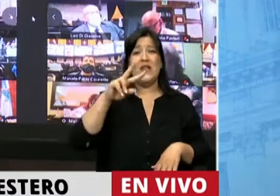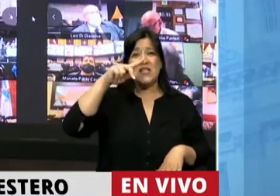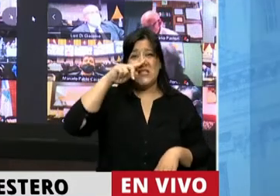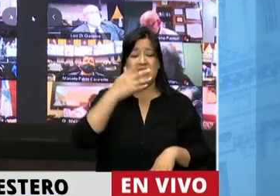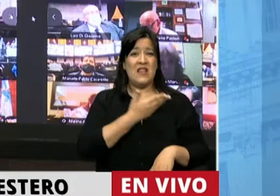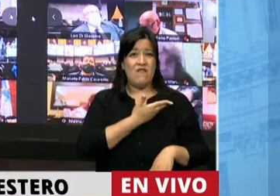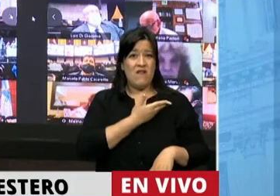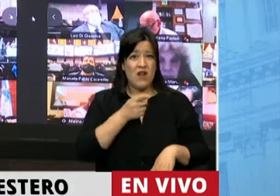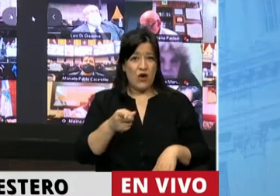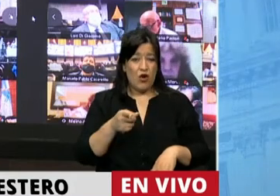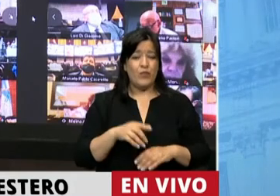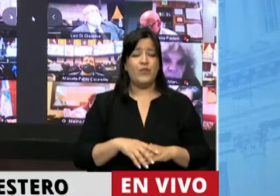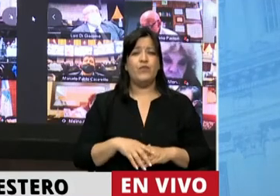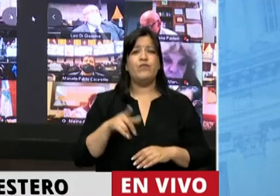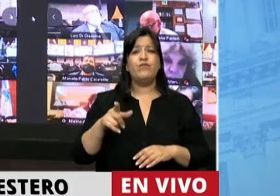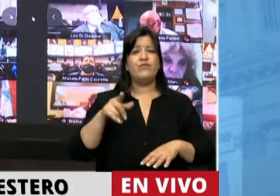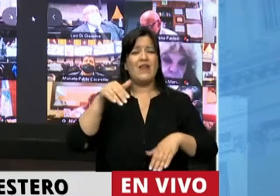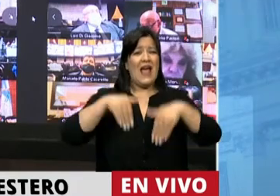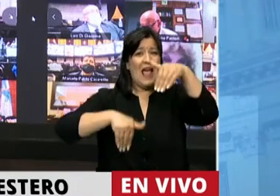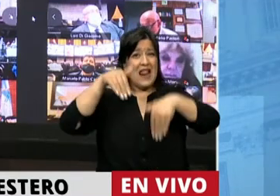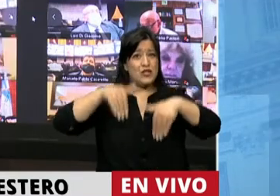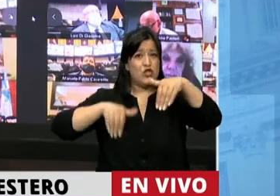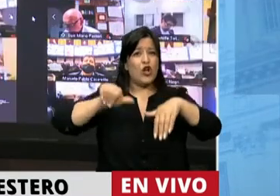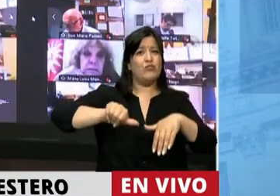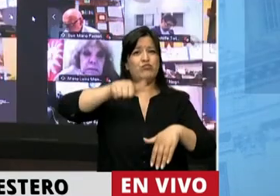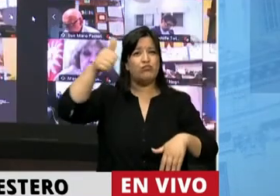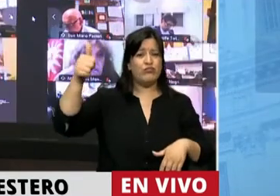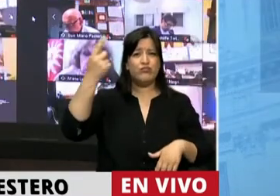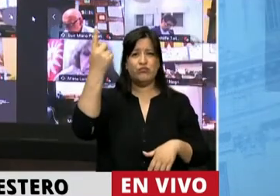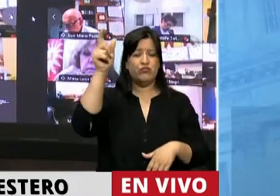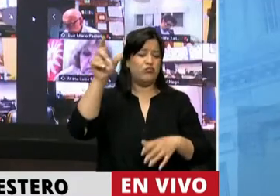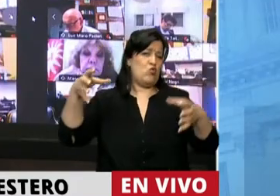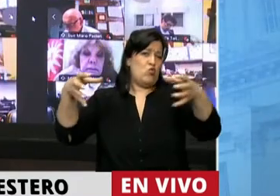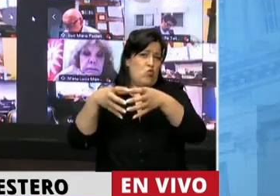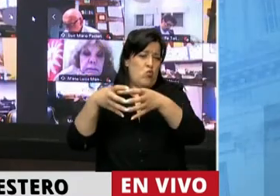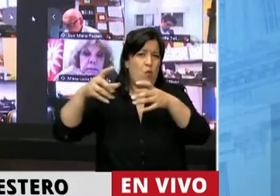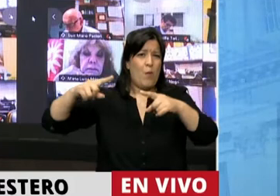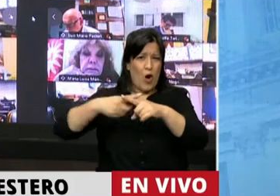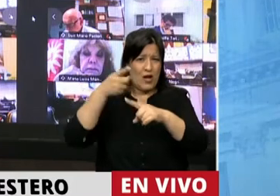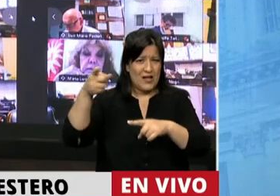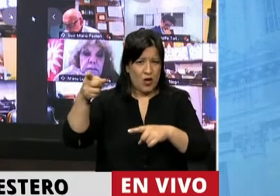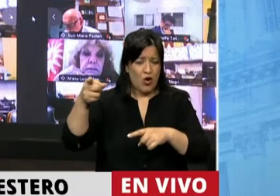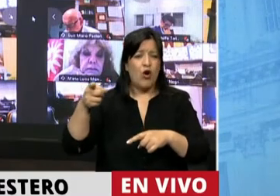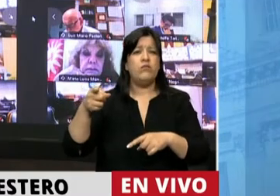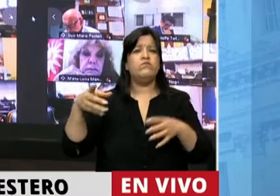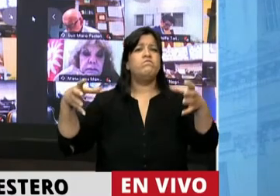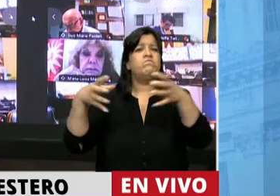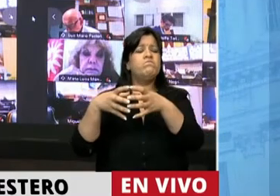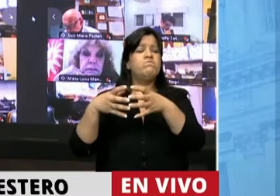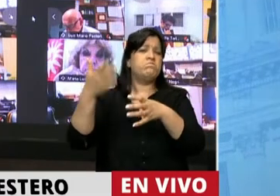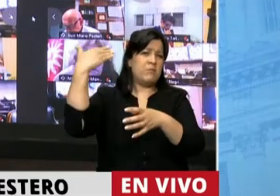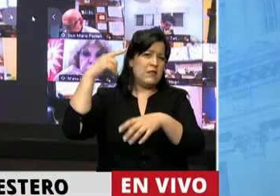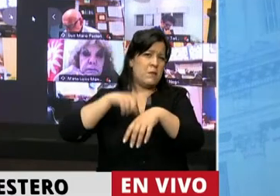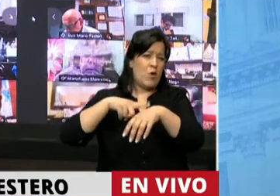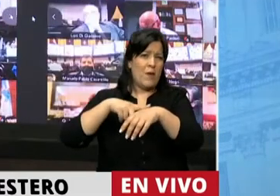febrero, en las elecciones, ganaba un frente que se había conformado en aquella